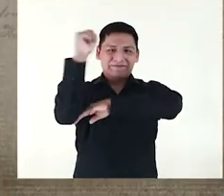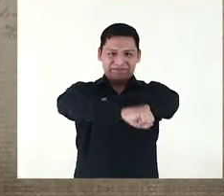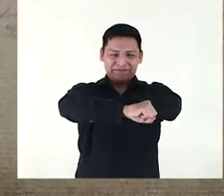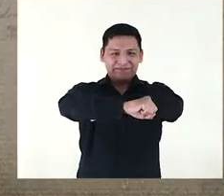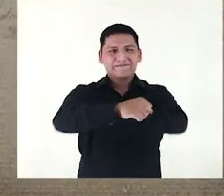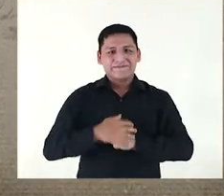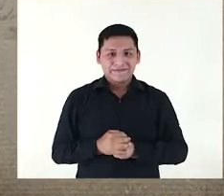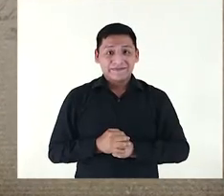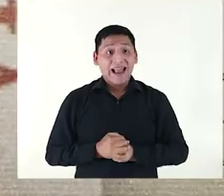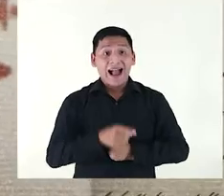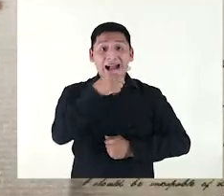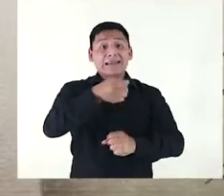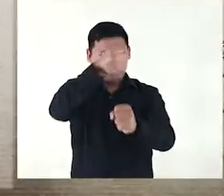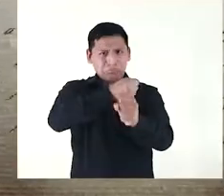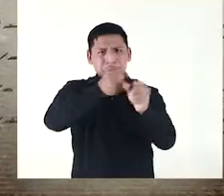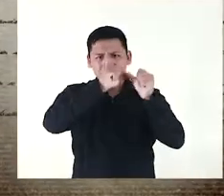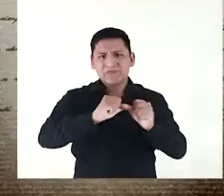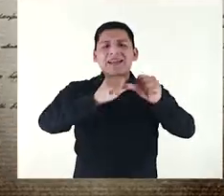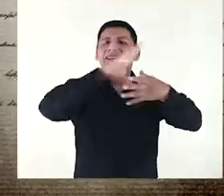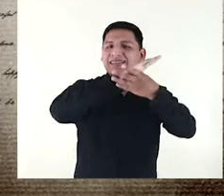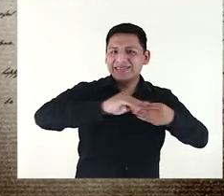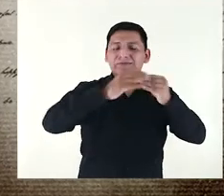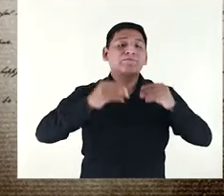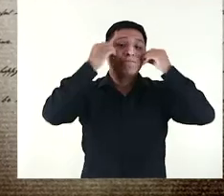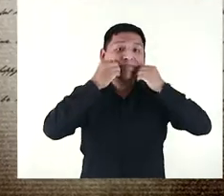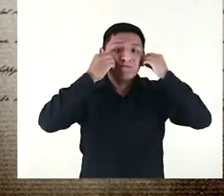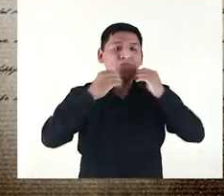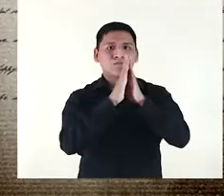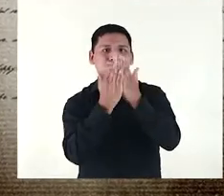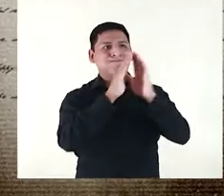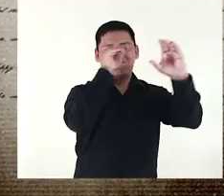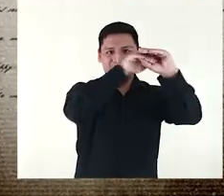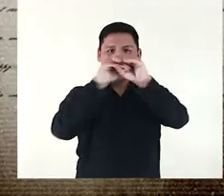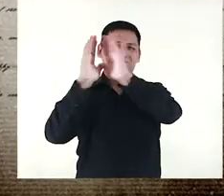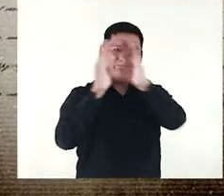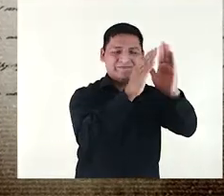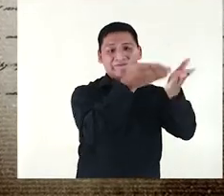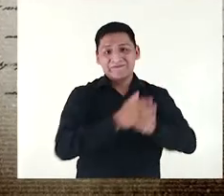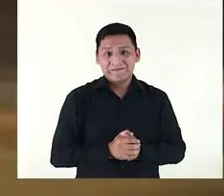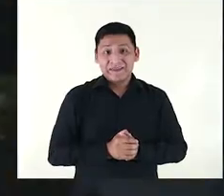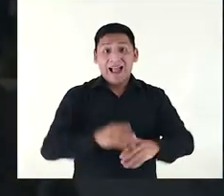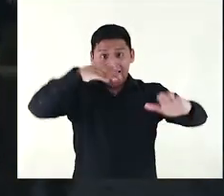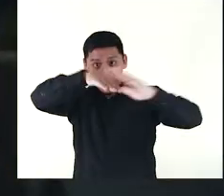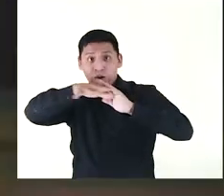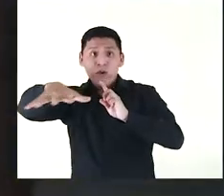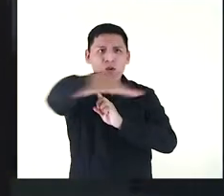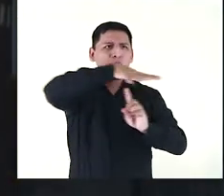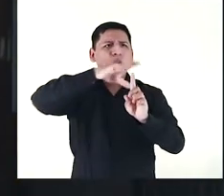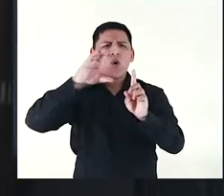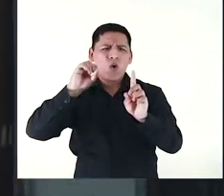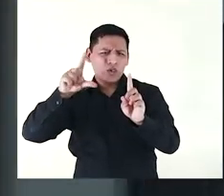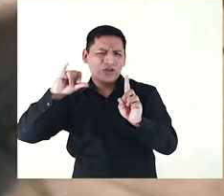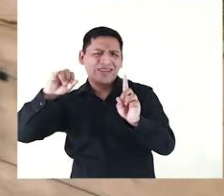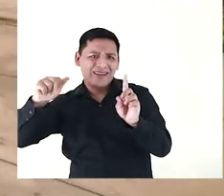la Universidad Mayor de San Marcos, en donde funciona el Seminario de Historia Rural Andina con sus archivos y biblioteca. Por dentro